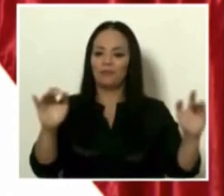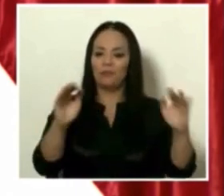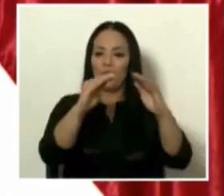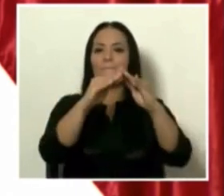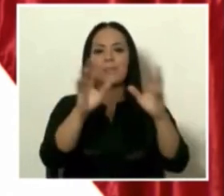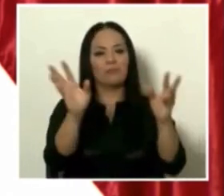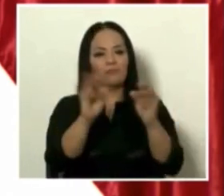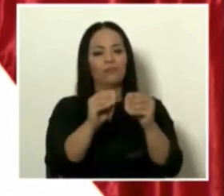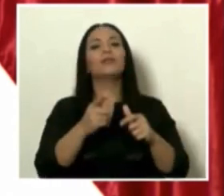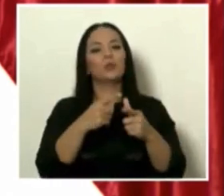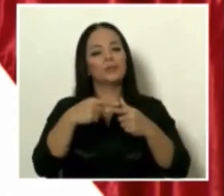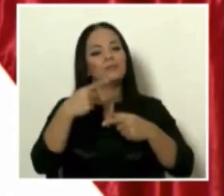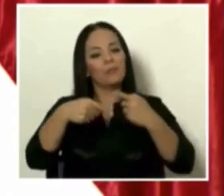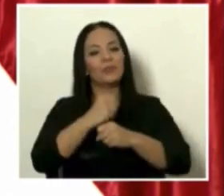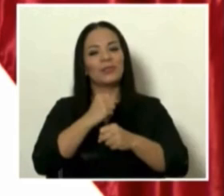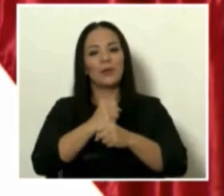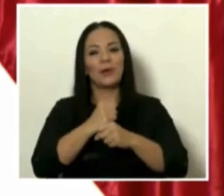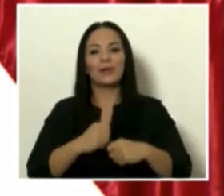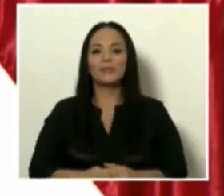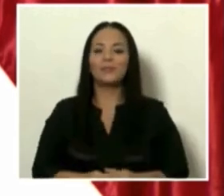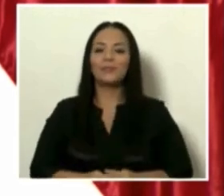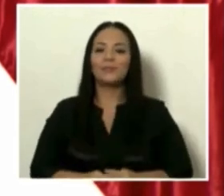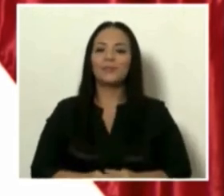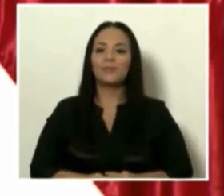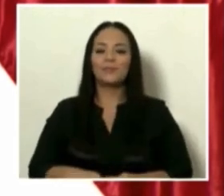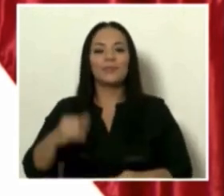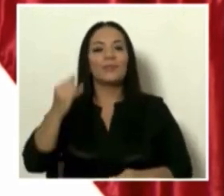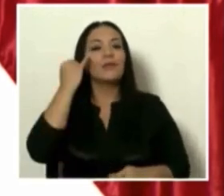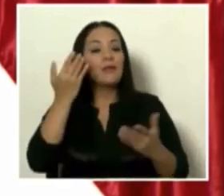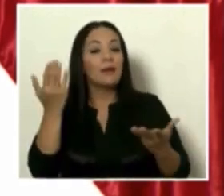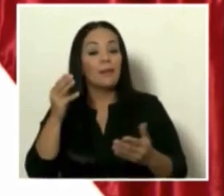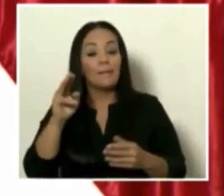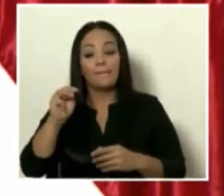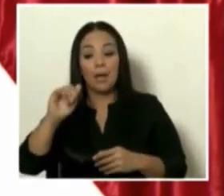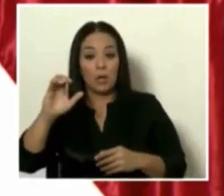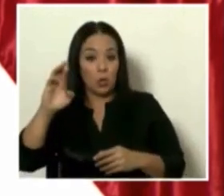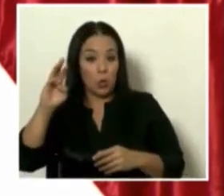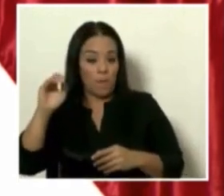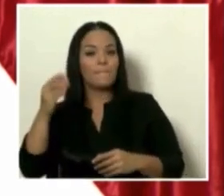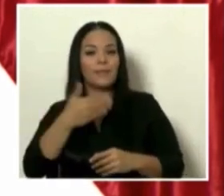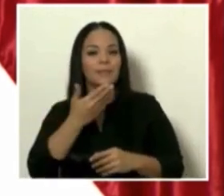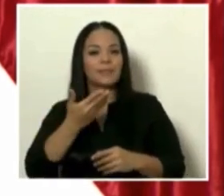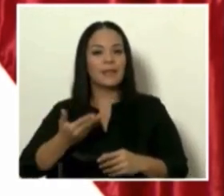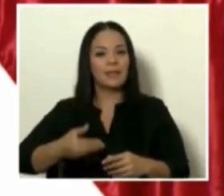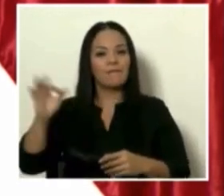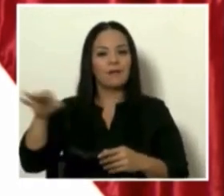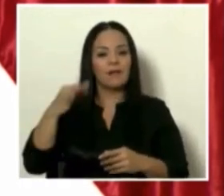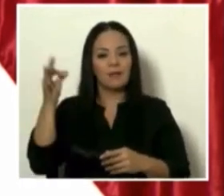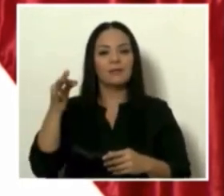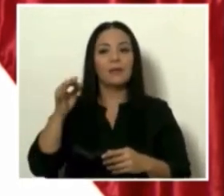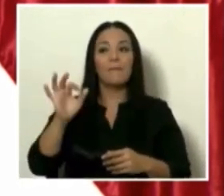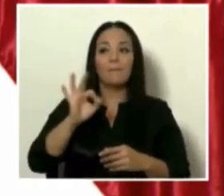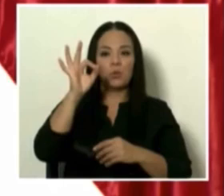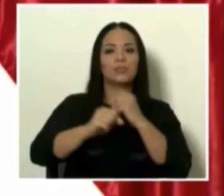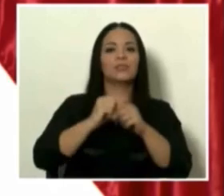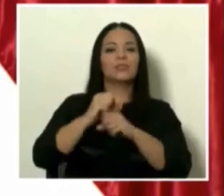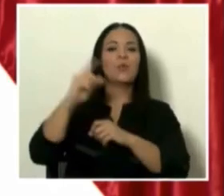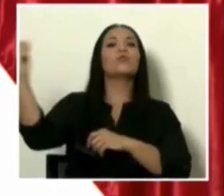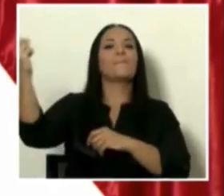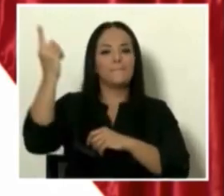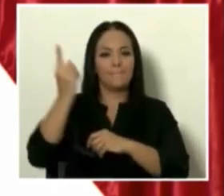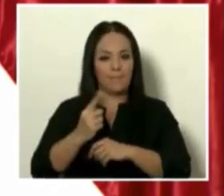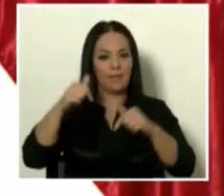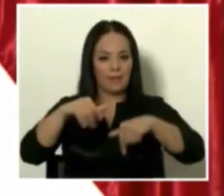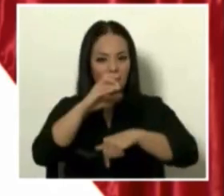trabajar y a eso voy. La idea es que Macron, presidente Macron, venga el año entrante, y